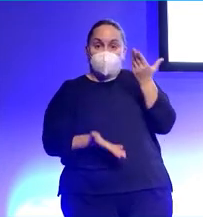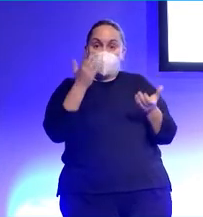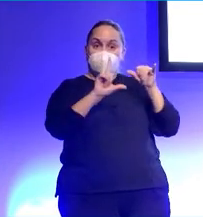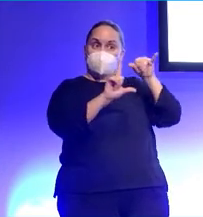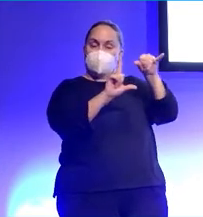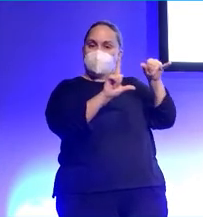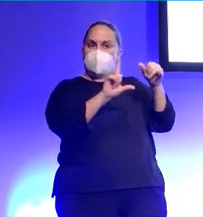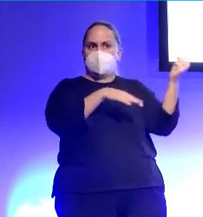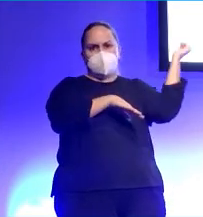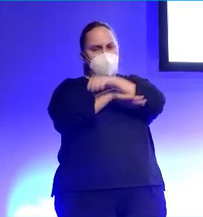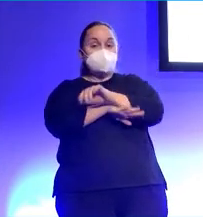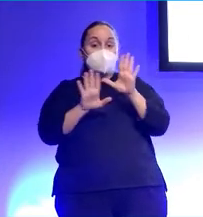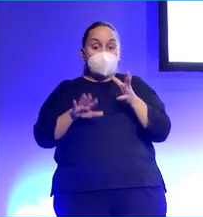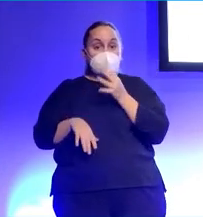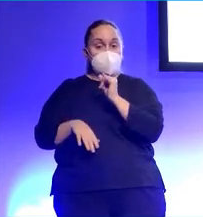podcast,